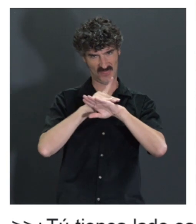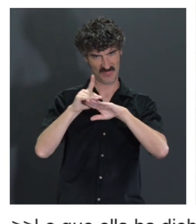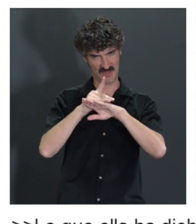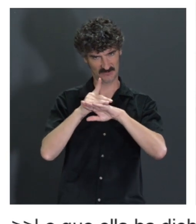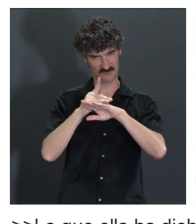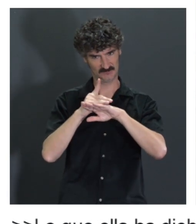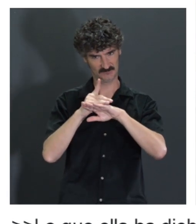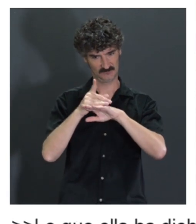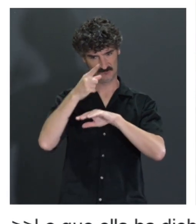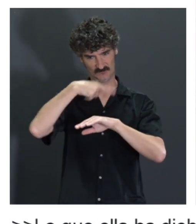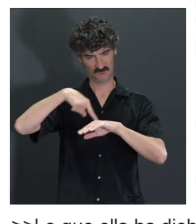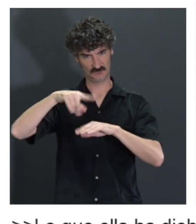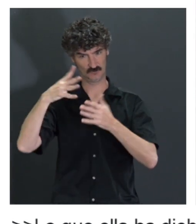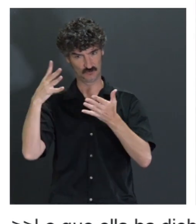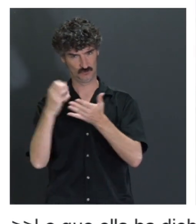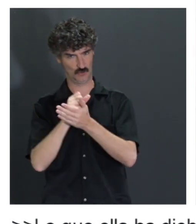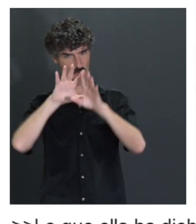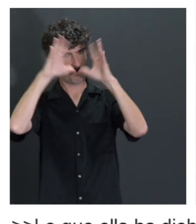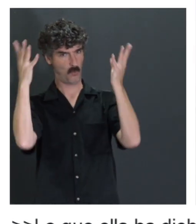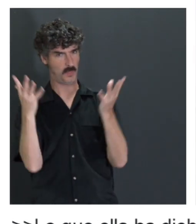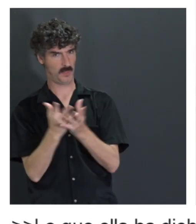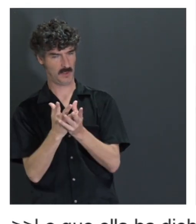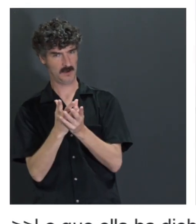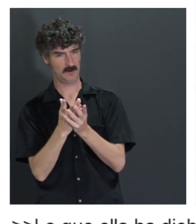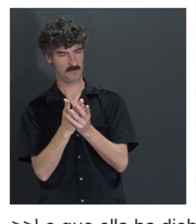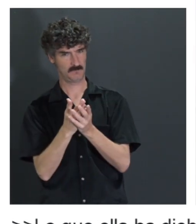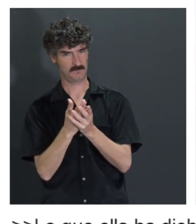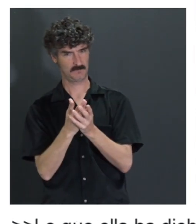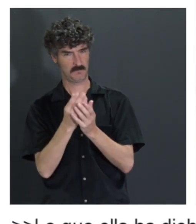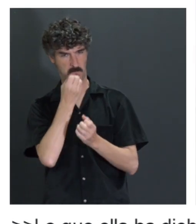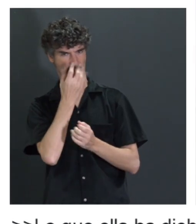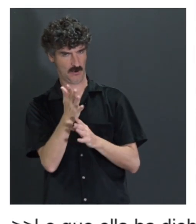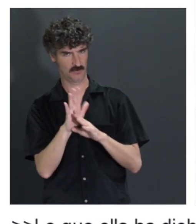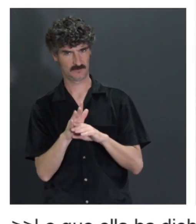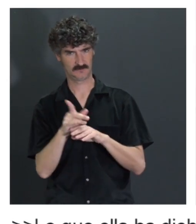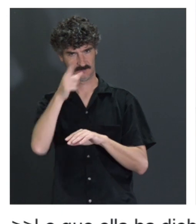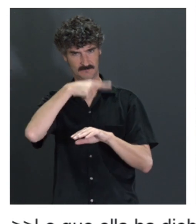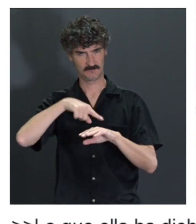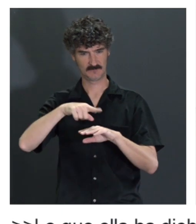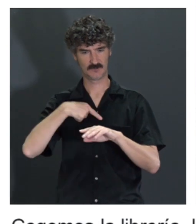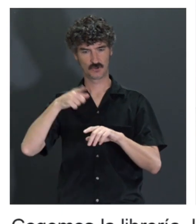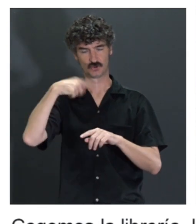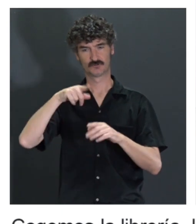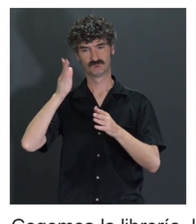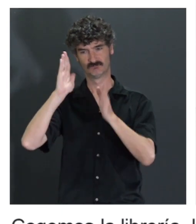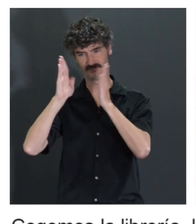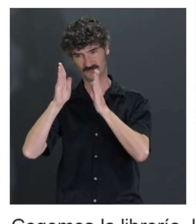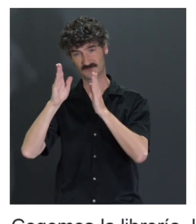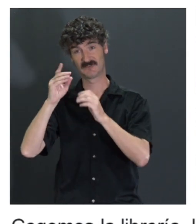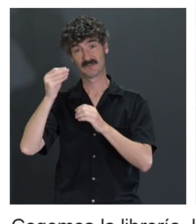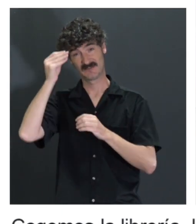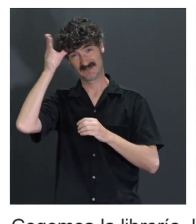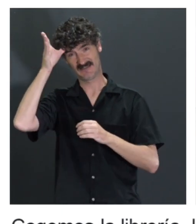fiable que encontramos a nivel internacional como base para, digamos, entrenar a nuestra inteligencia artificial.